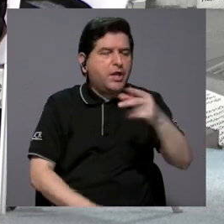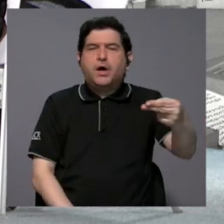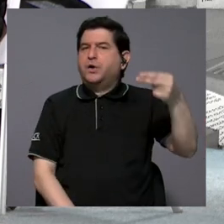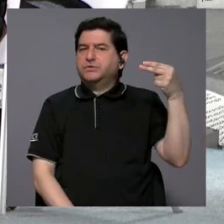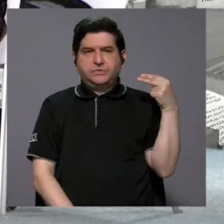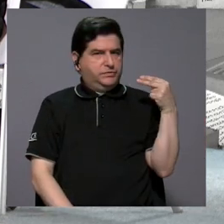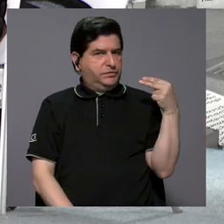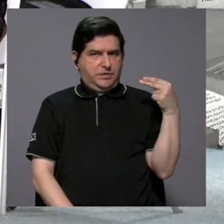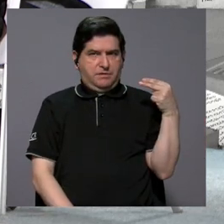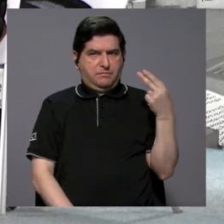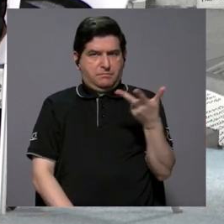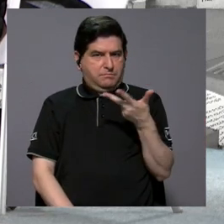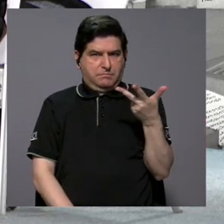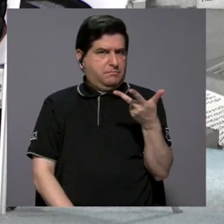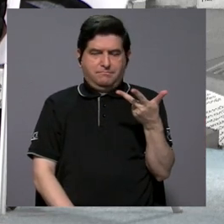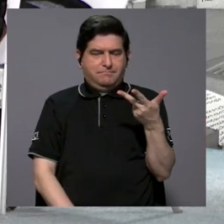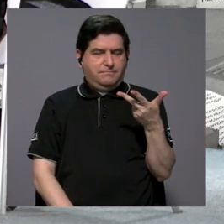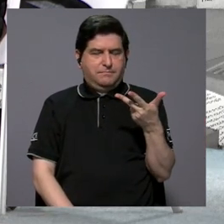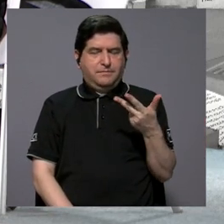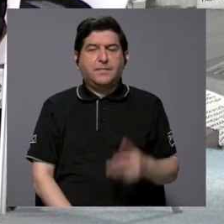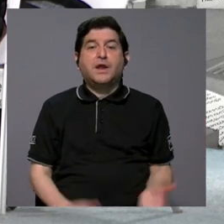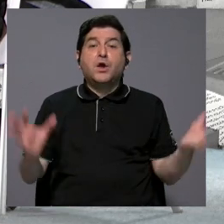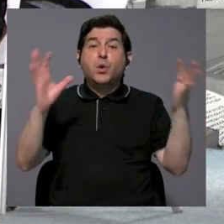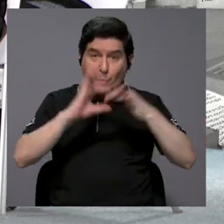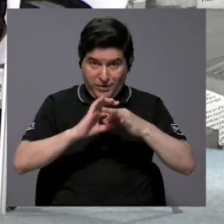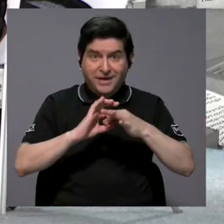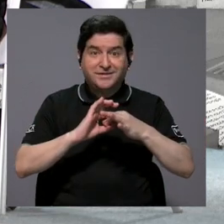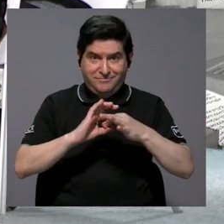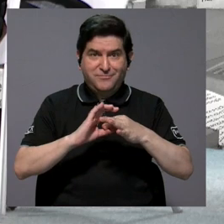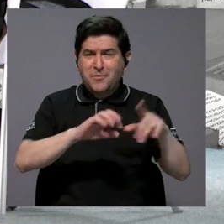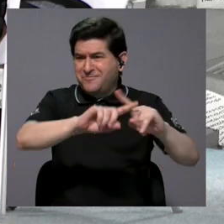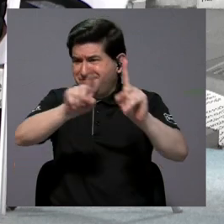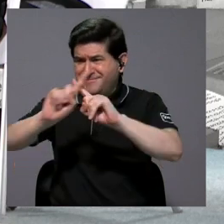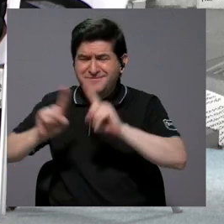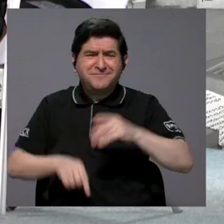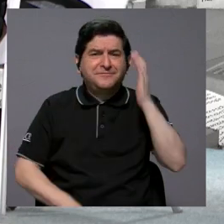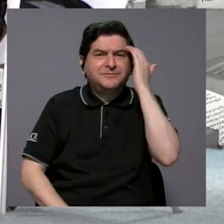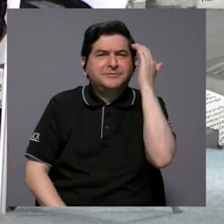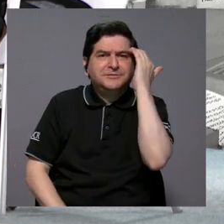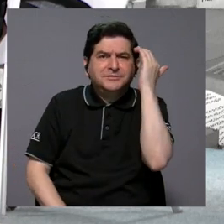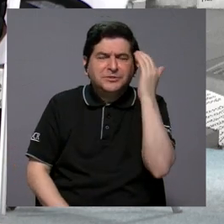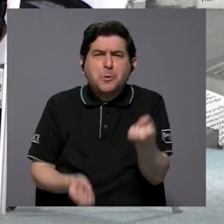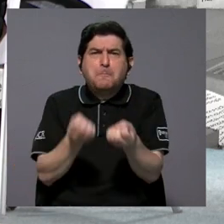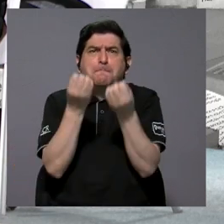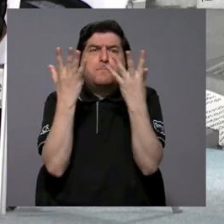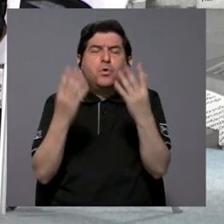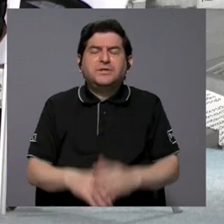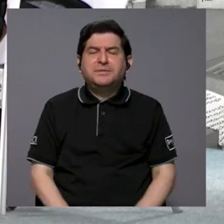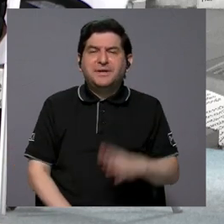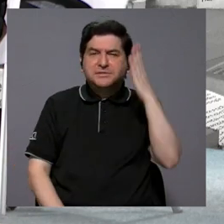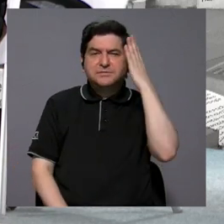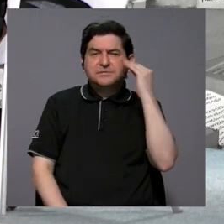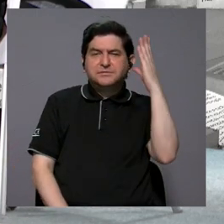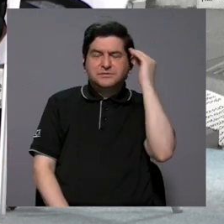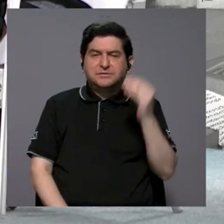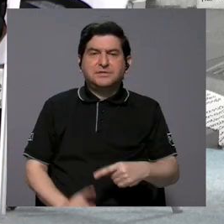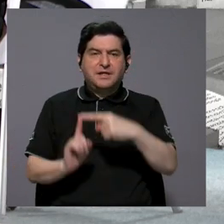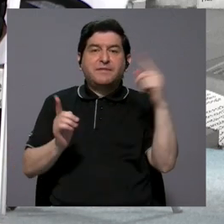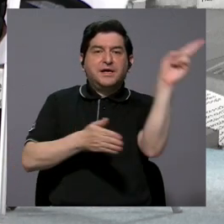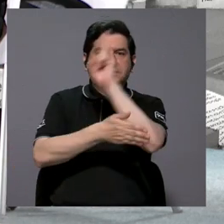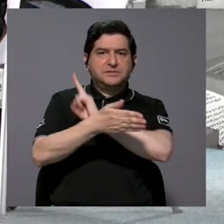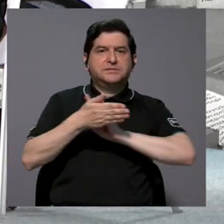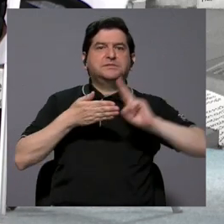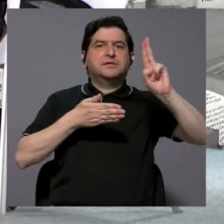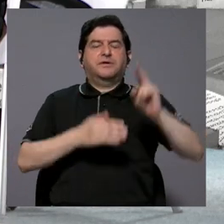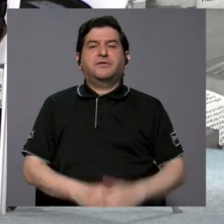Historia, sino entrelazando los múltiples conocimientos, las múltiples experticias que se generan desde la